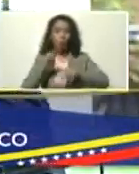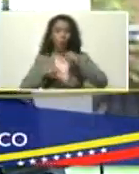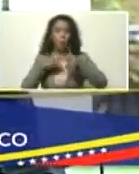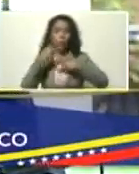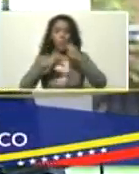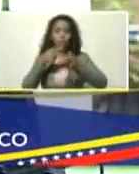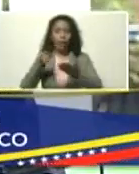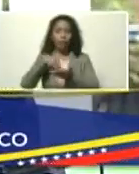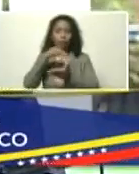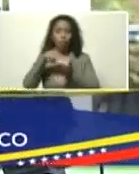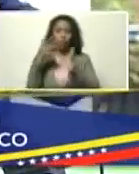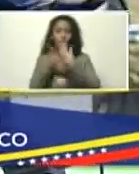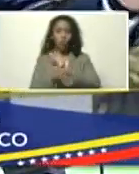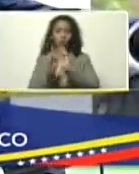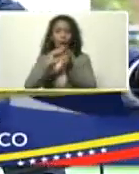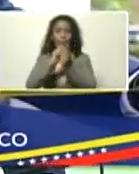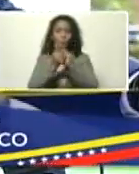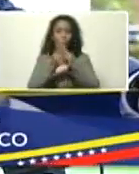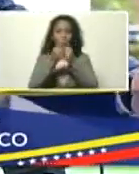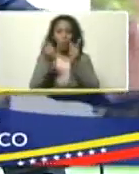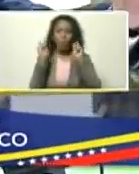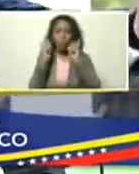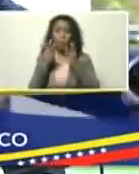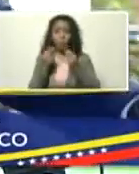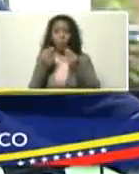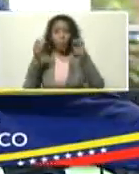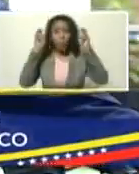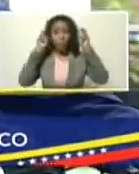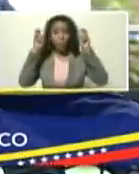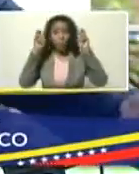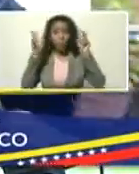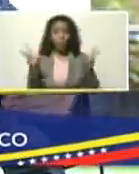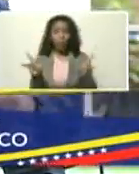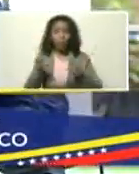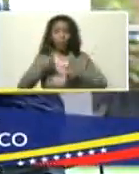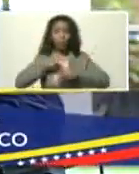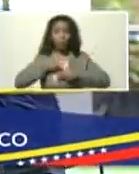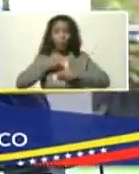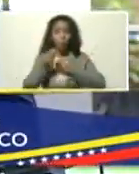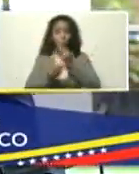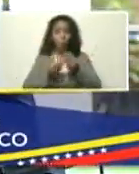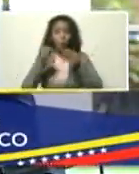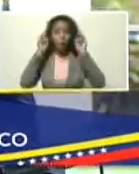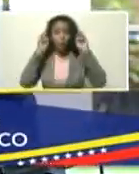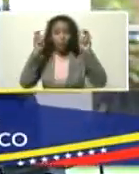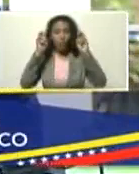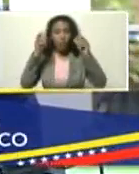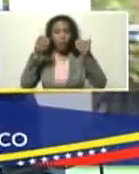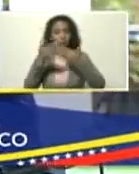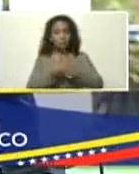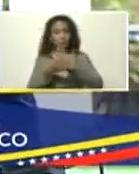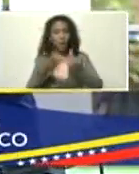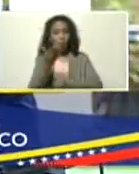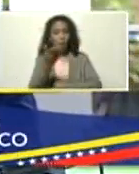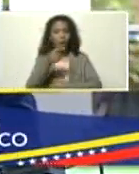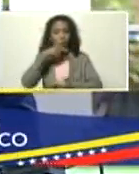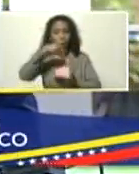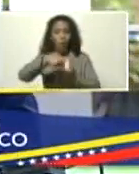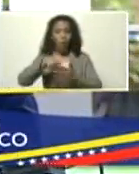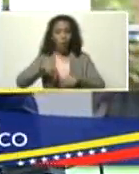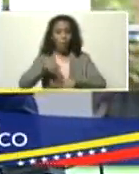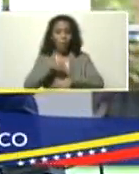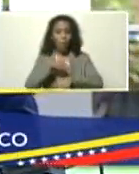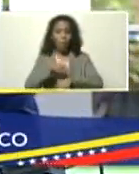nacional sobre el cambio climático, tanto en materia de adaptación como en materia que, la materia que usted ha mencionado en este